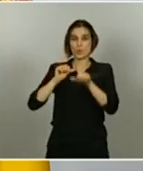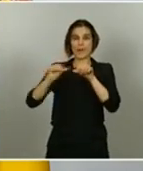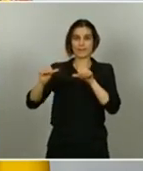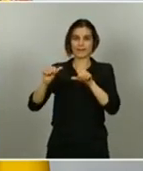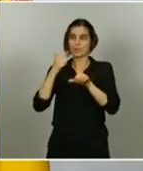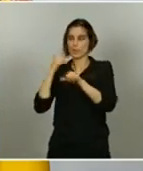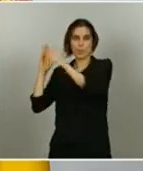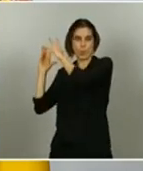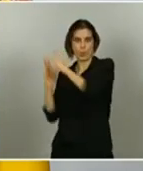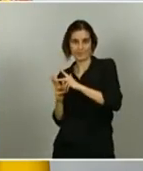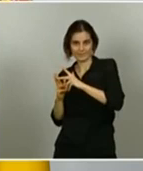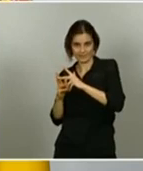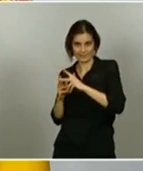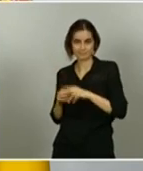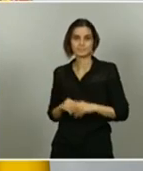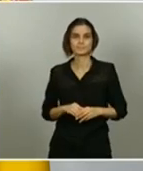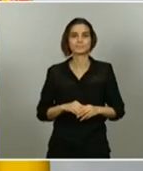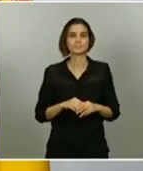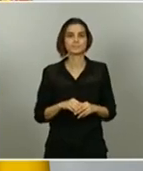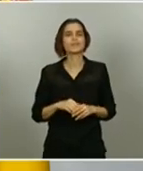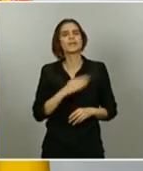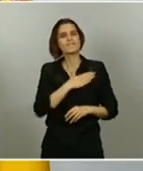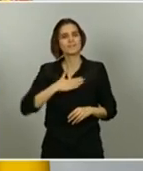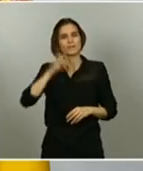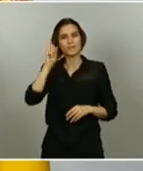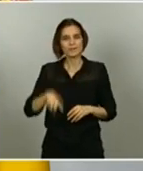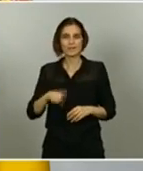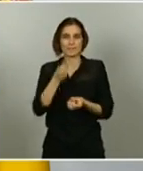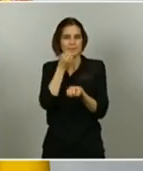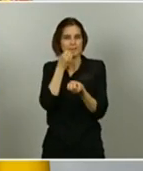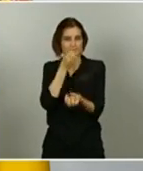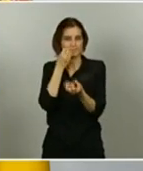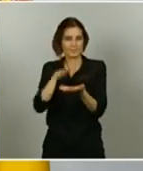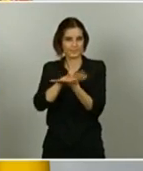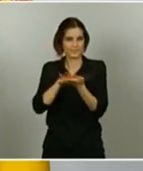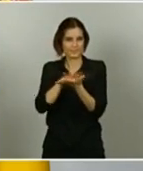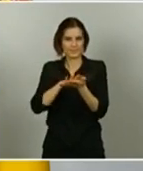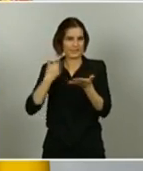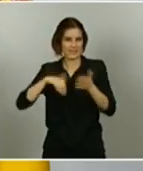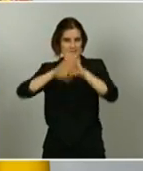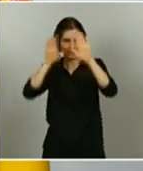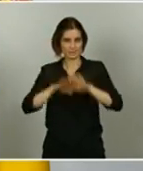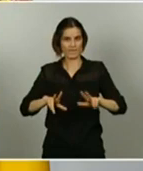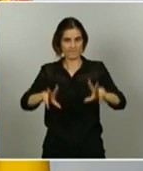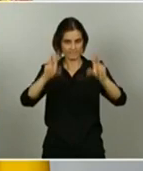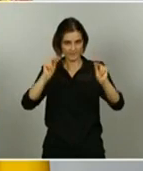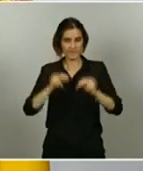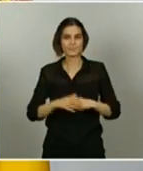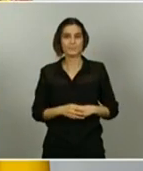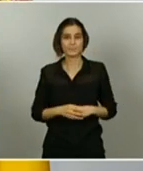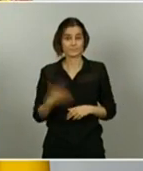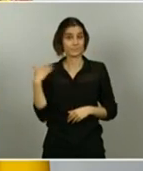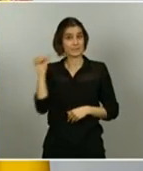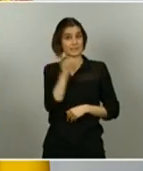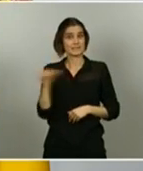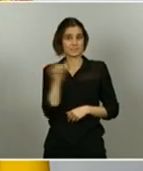No quiero acabar esta exposición sin hacer algunas consideraciones de fondo y con ello ya termino. Como venimos diciendo en las últimas semanas, el ingreso mínimo